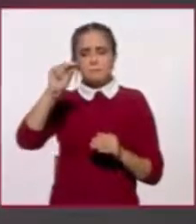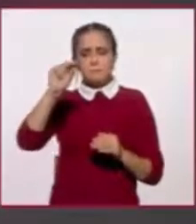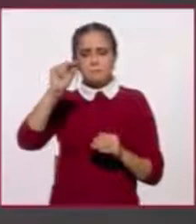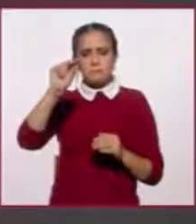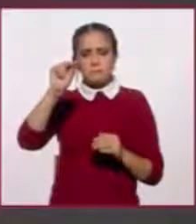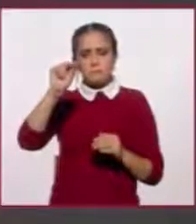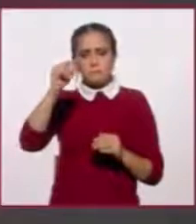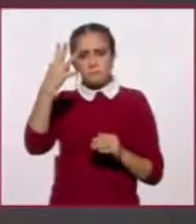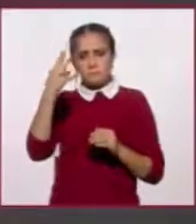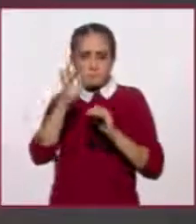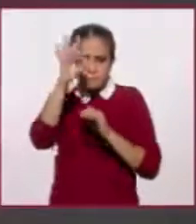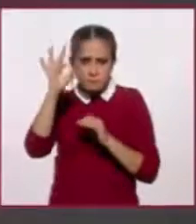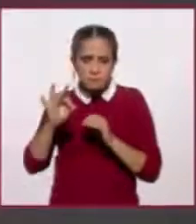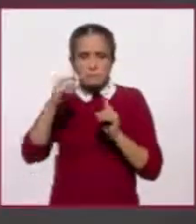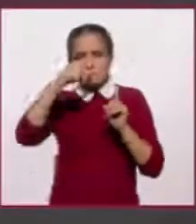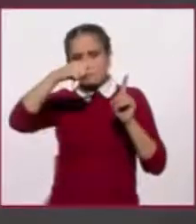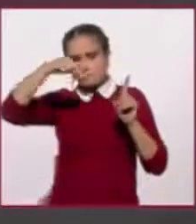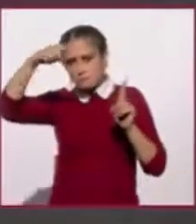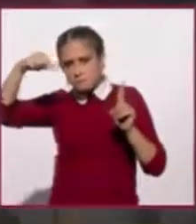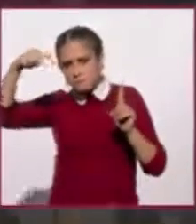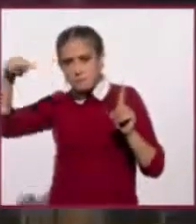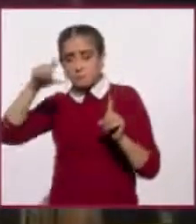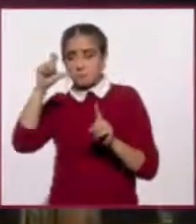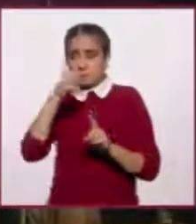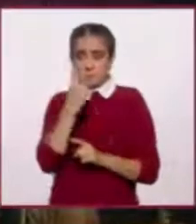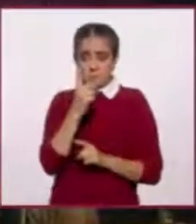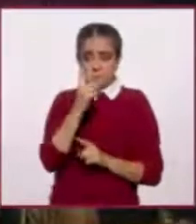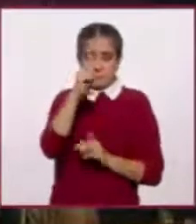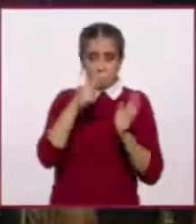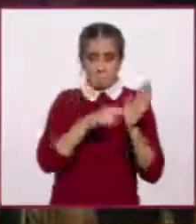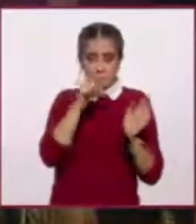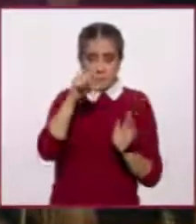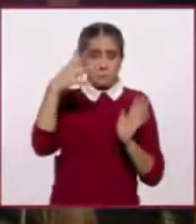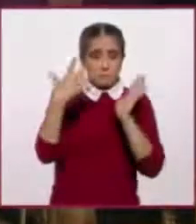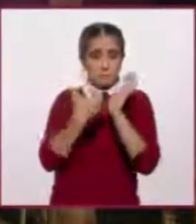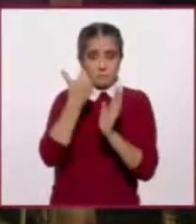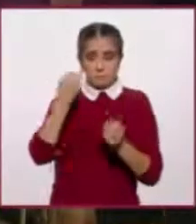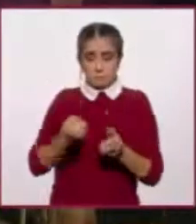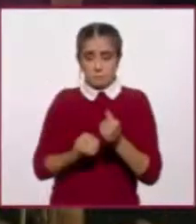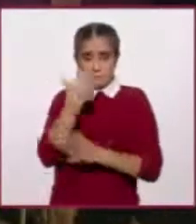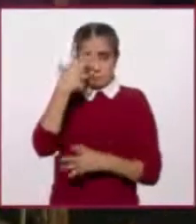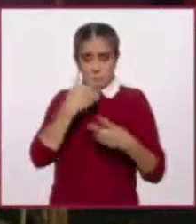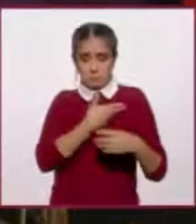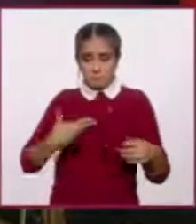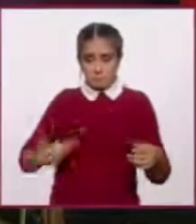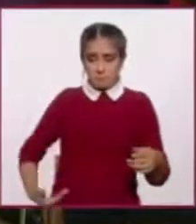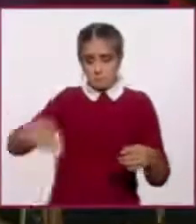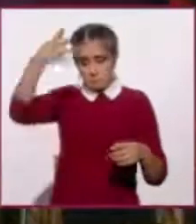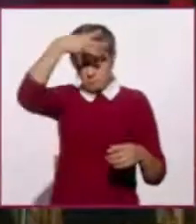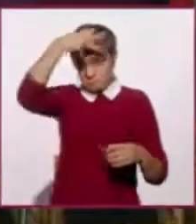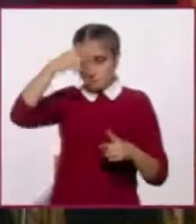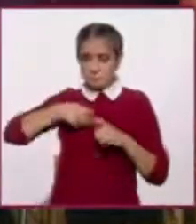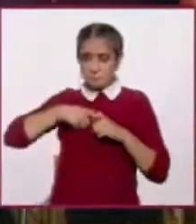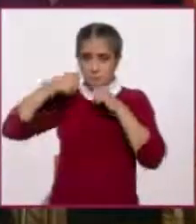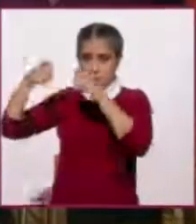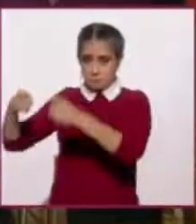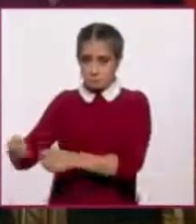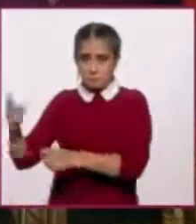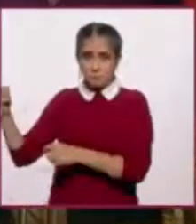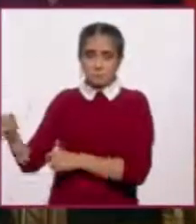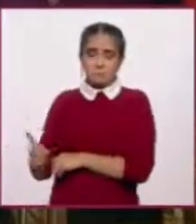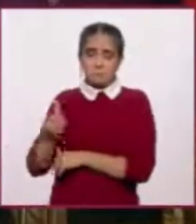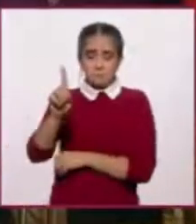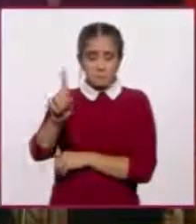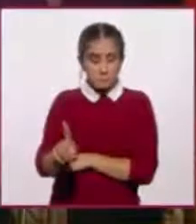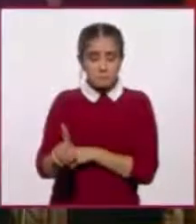cuando ganan las elecciones, digamos, diciembre del dieciséis, eh, un mes antes de que tomara posición, eh, ya